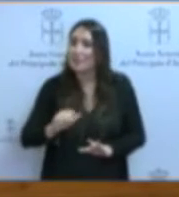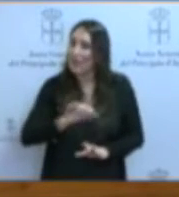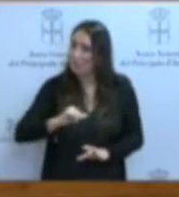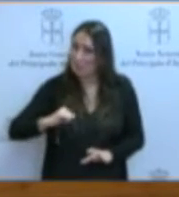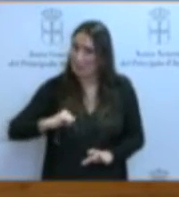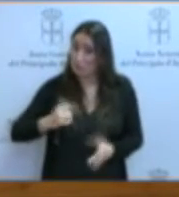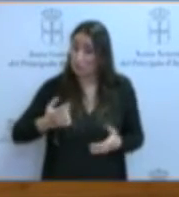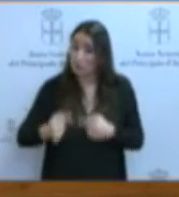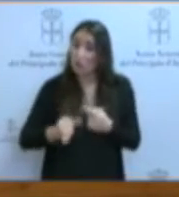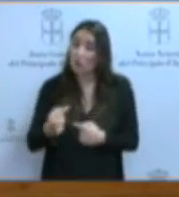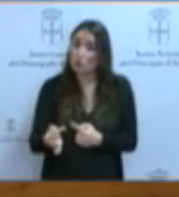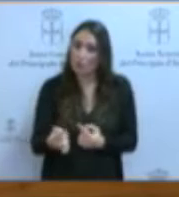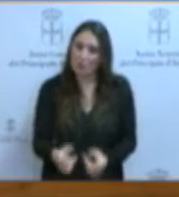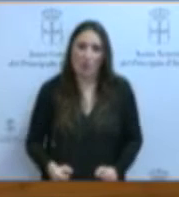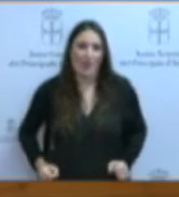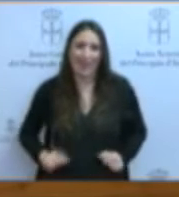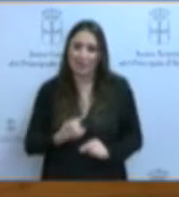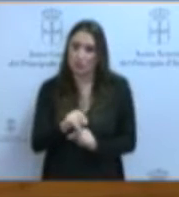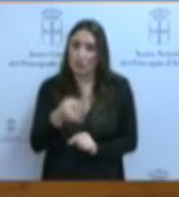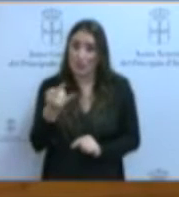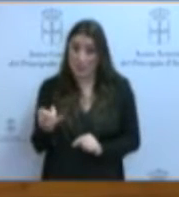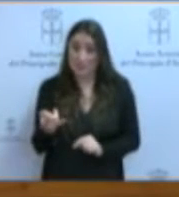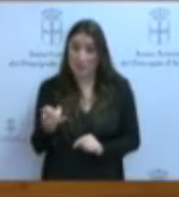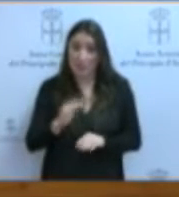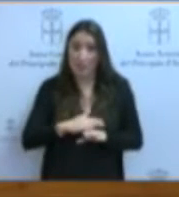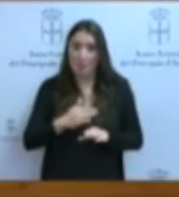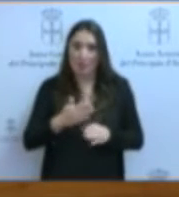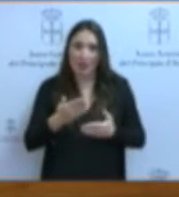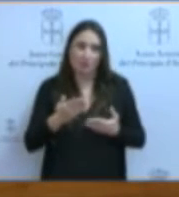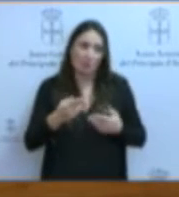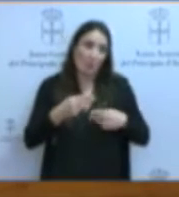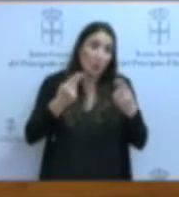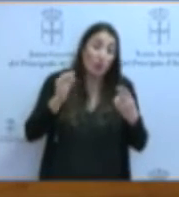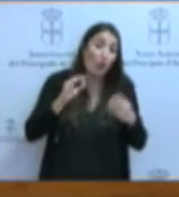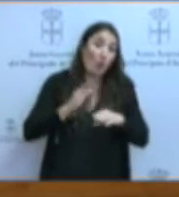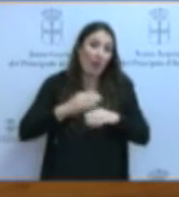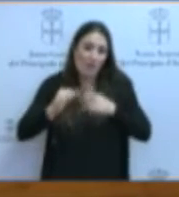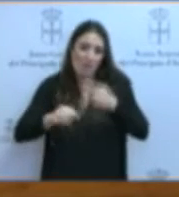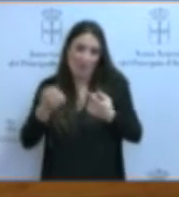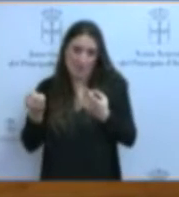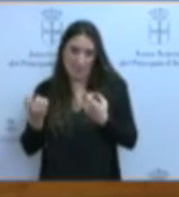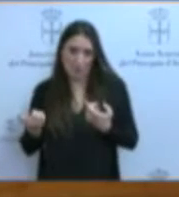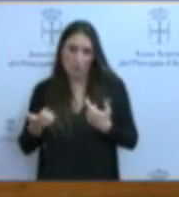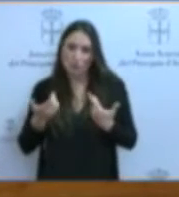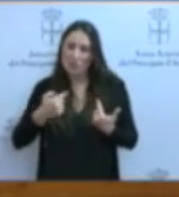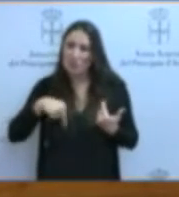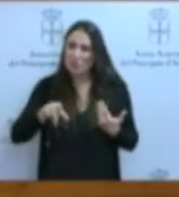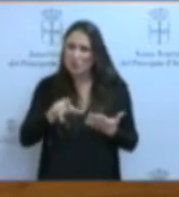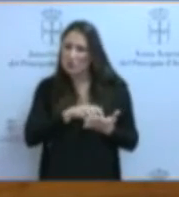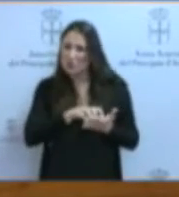que llevarían un gasto adicional importante para las arcas públicas o para el alumnado. Por lo tanto, nos genera, como digo,